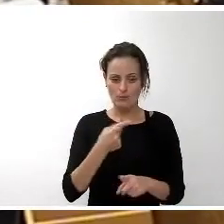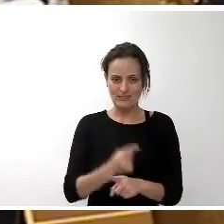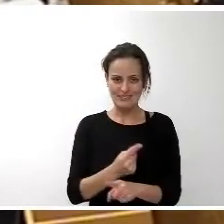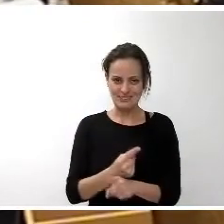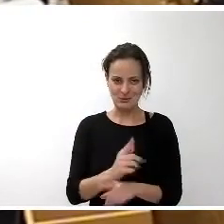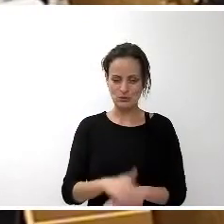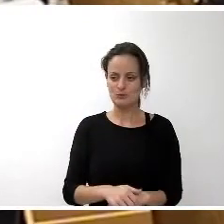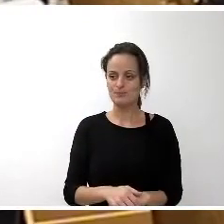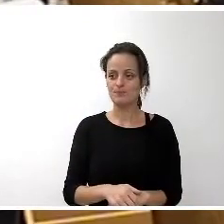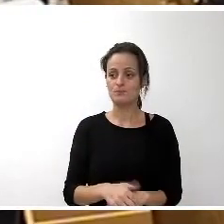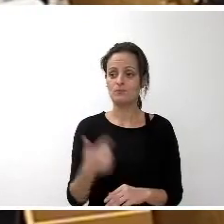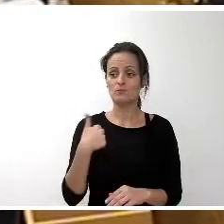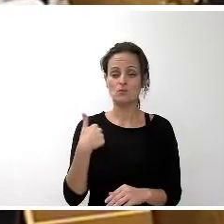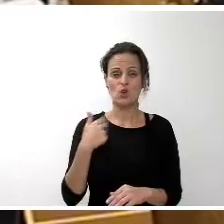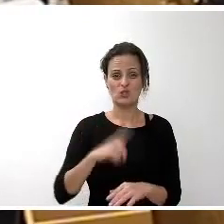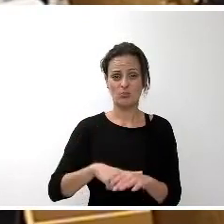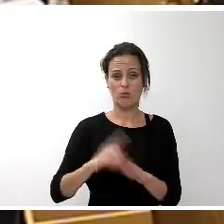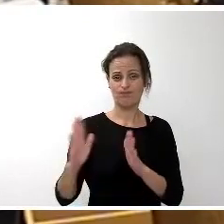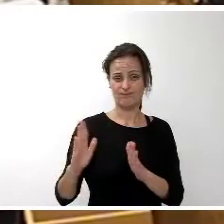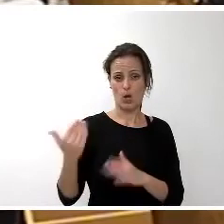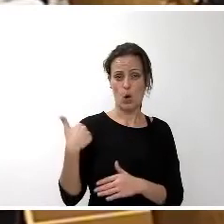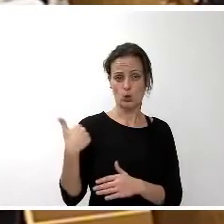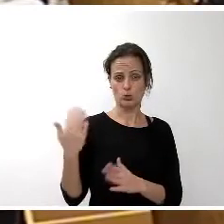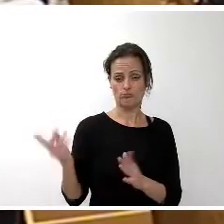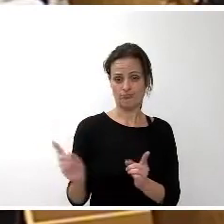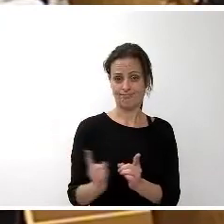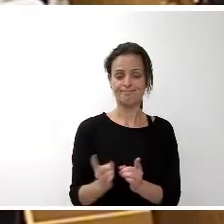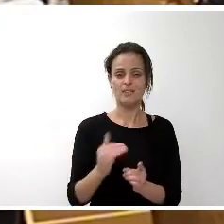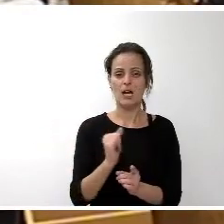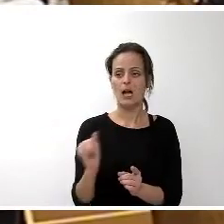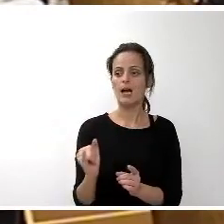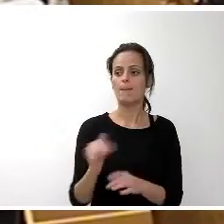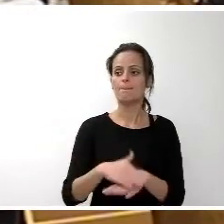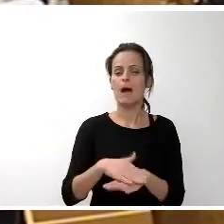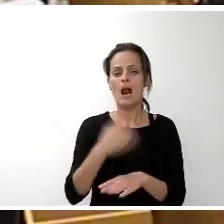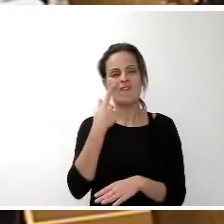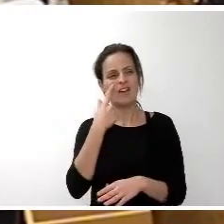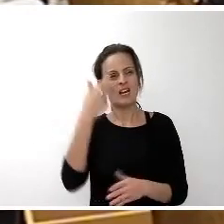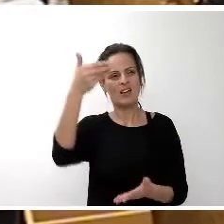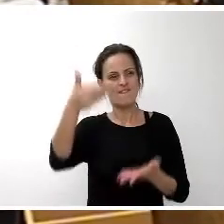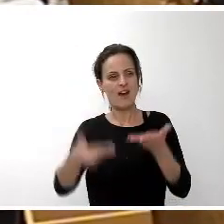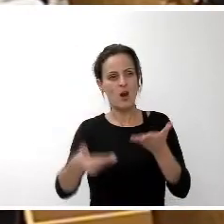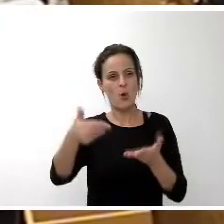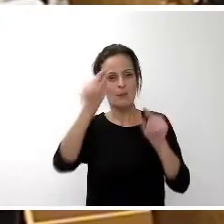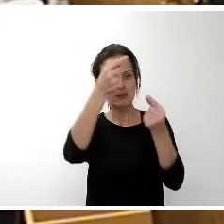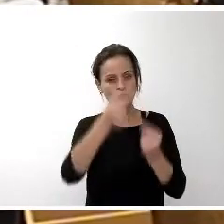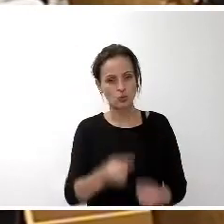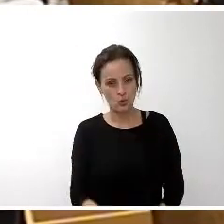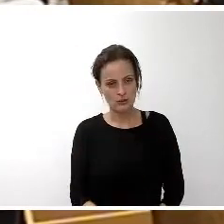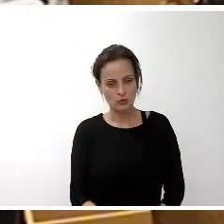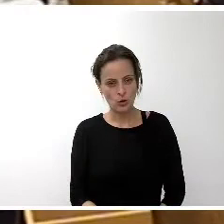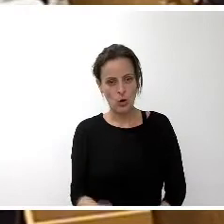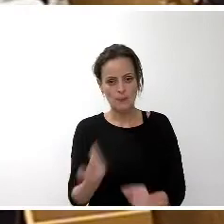yo en el poco tiempo que he tenido para poder ver y evaluar el presupuesto que se va a presentar para el próximo